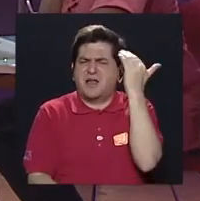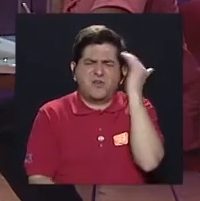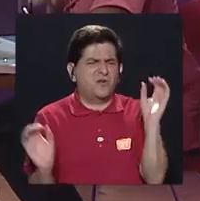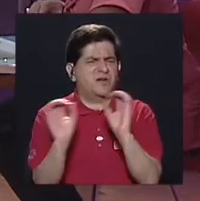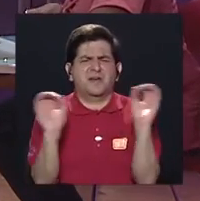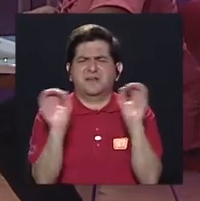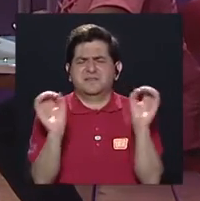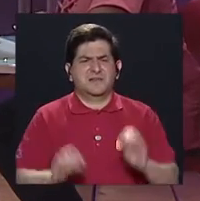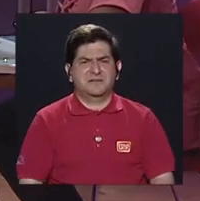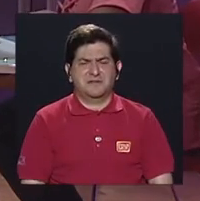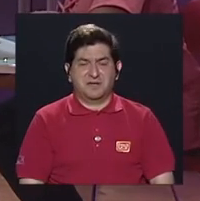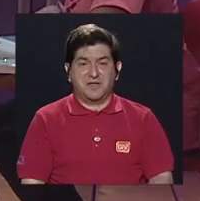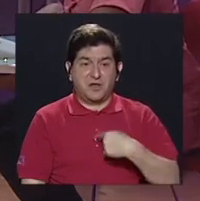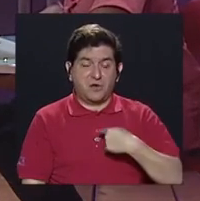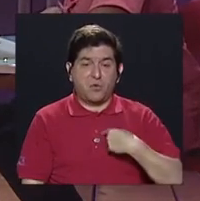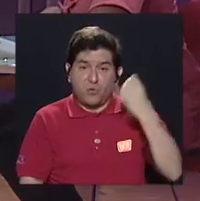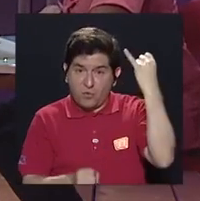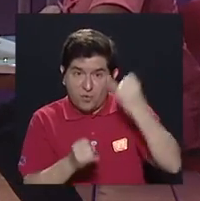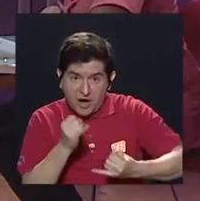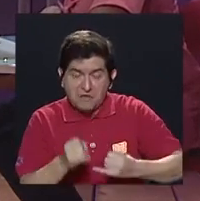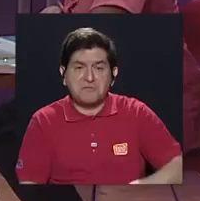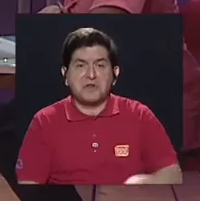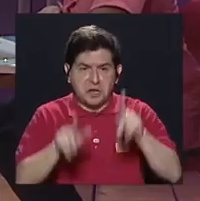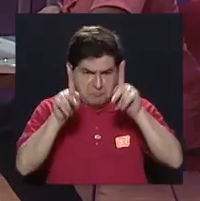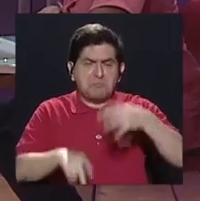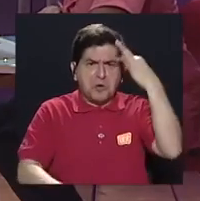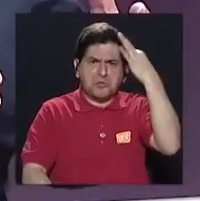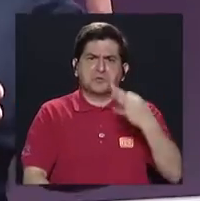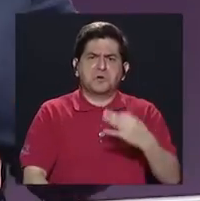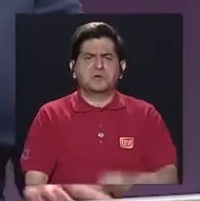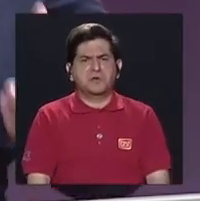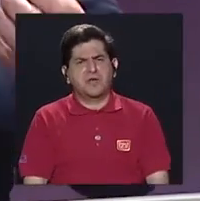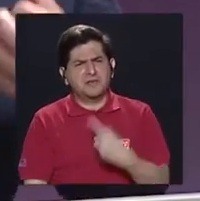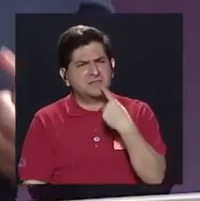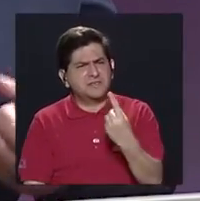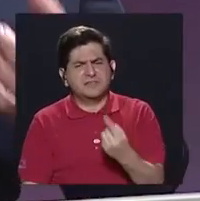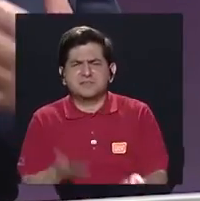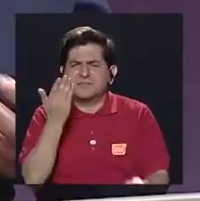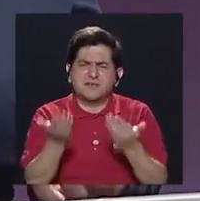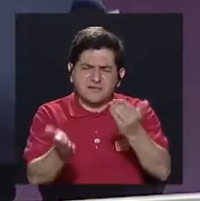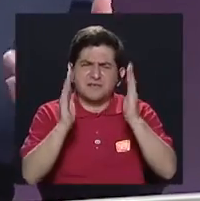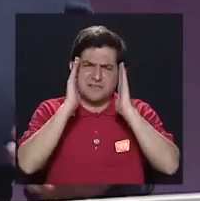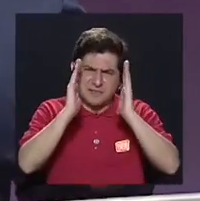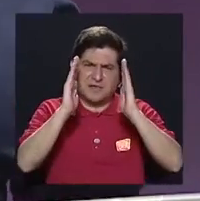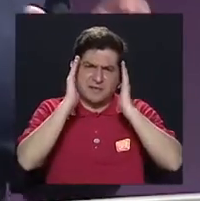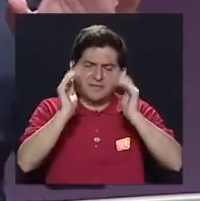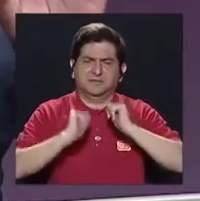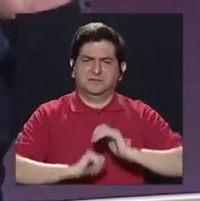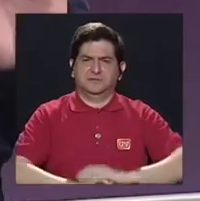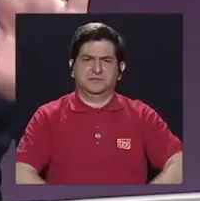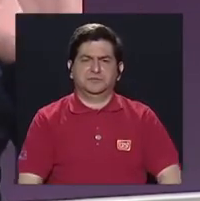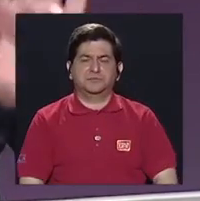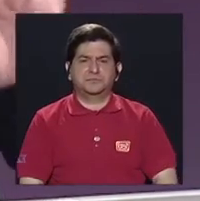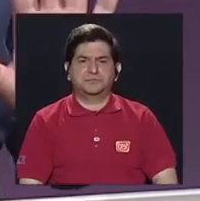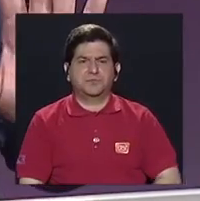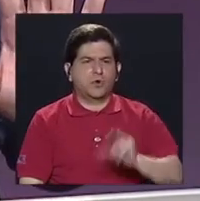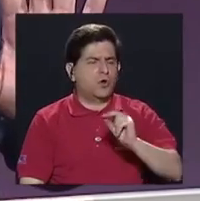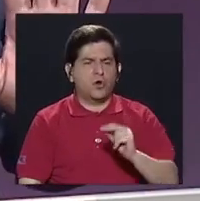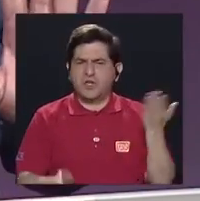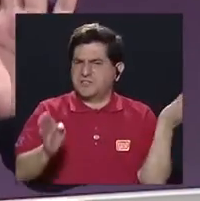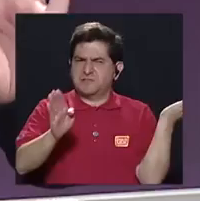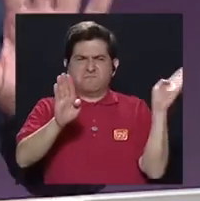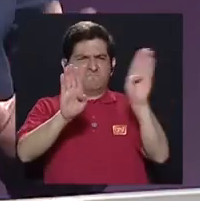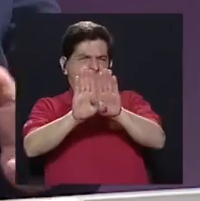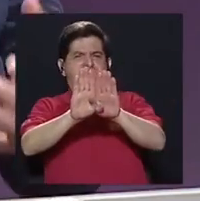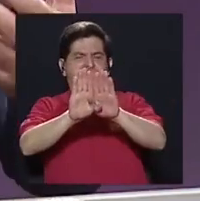sí, pero mire, termina uno hablando y convenciéndoles, y termina como diciendo, y escuchando. Sí, está bien, ¿verdad? O sea, no nos cierran del todo